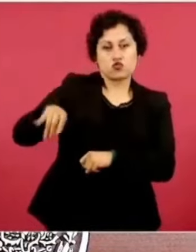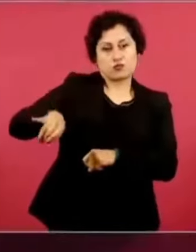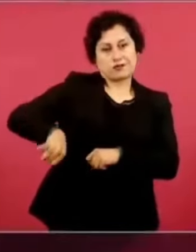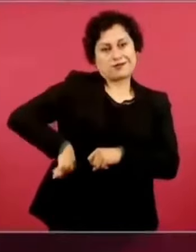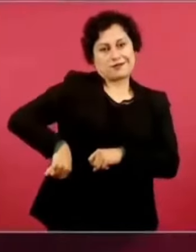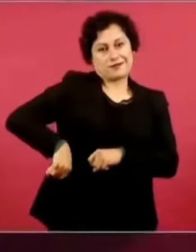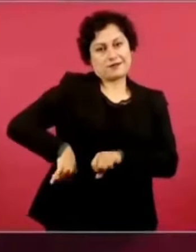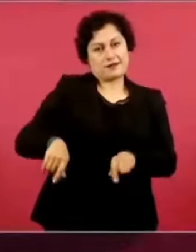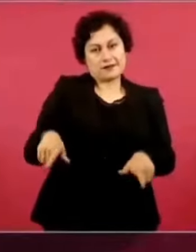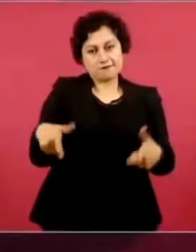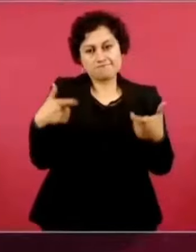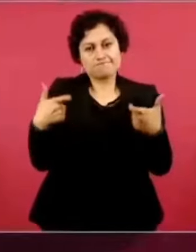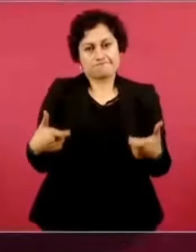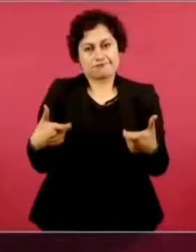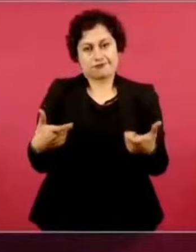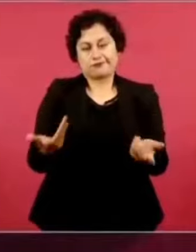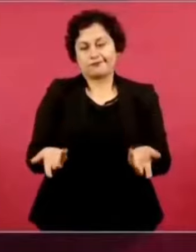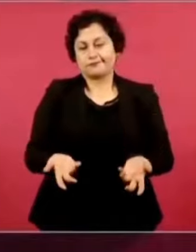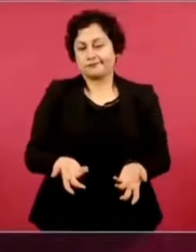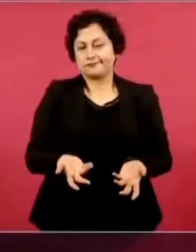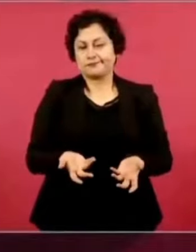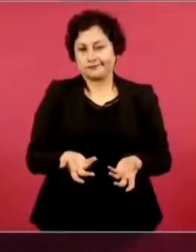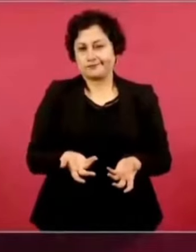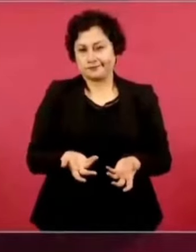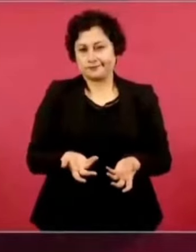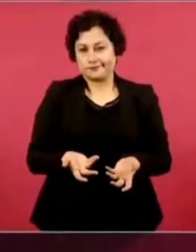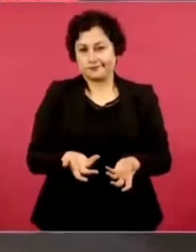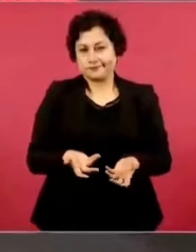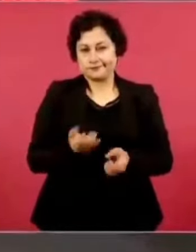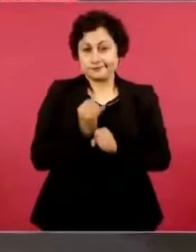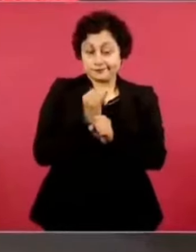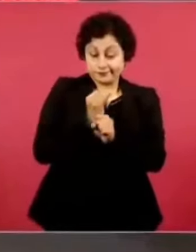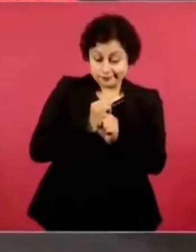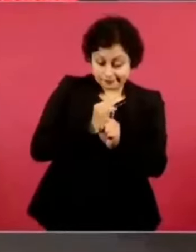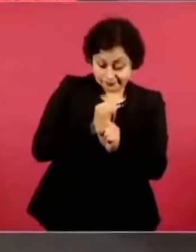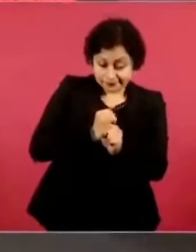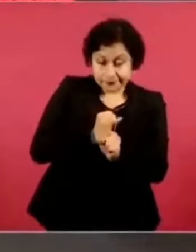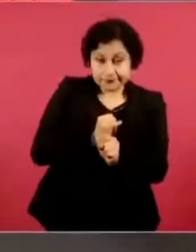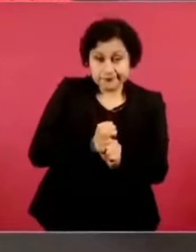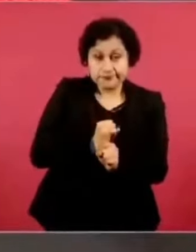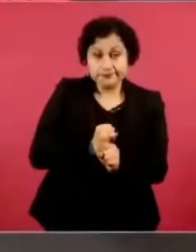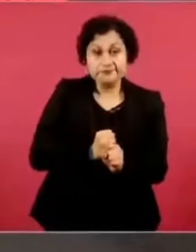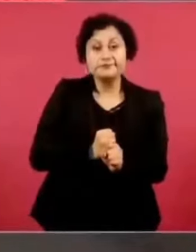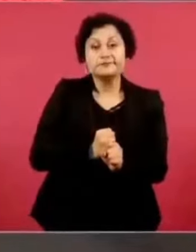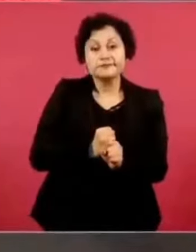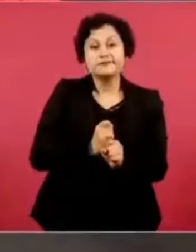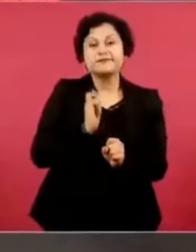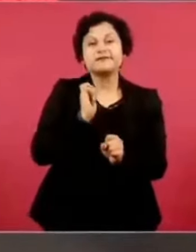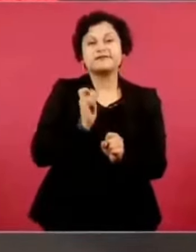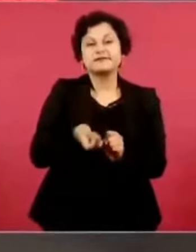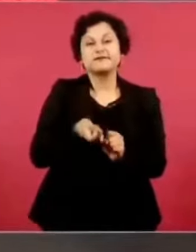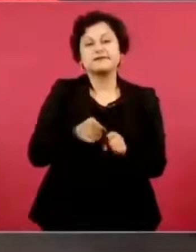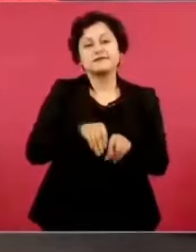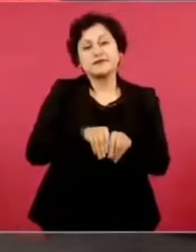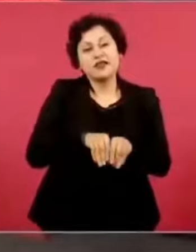Es un periodismo mercantilista.